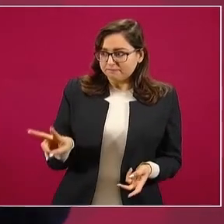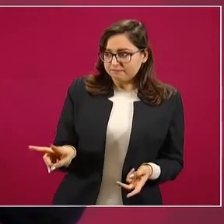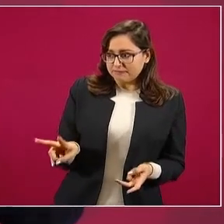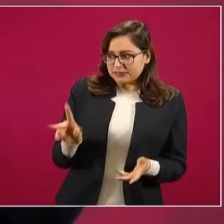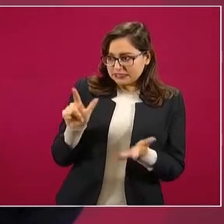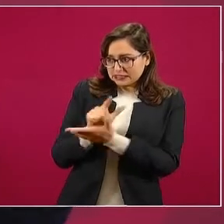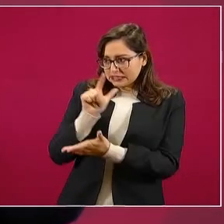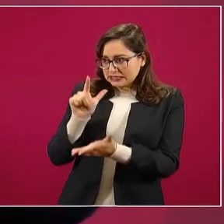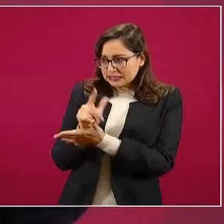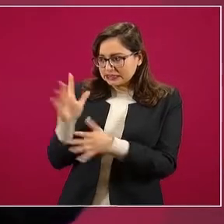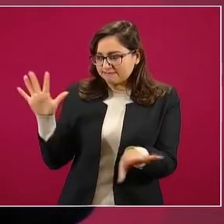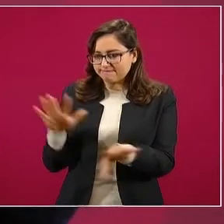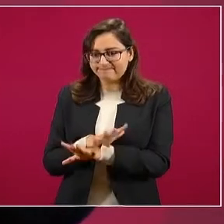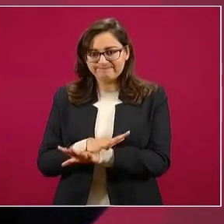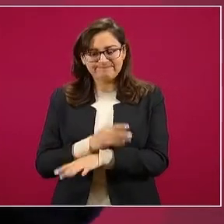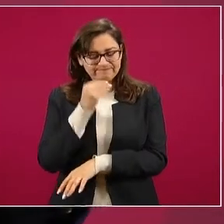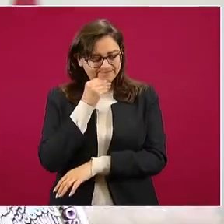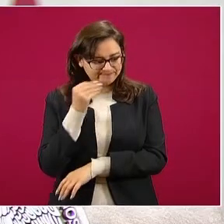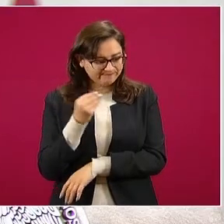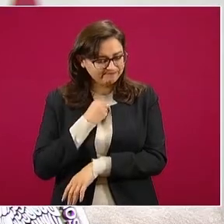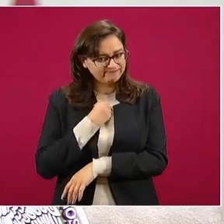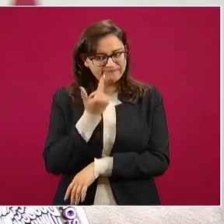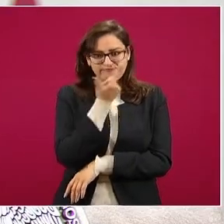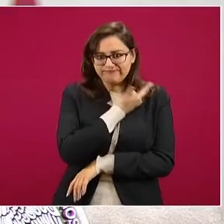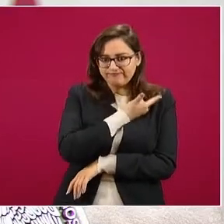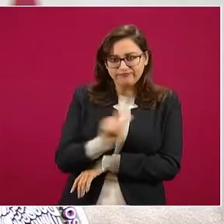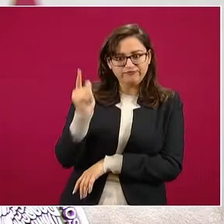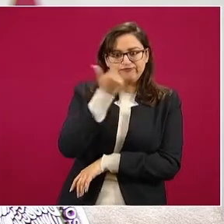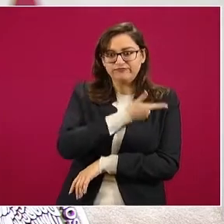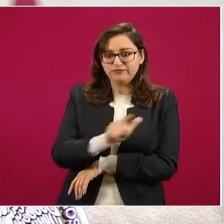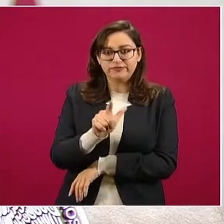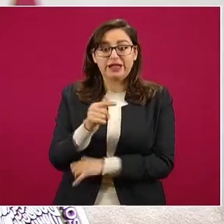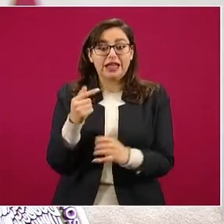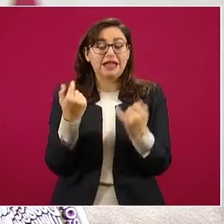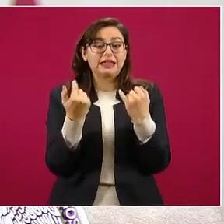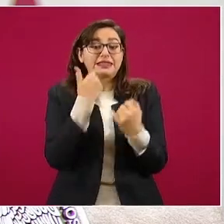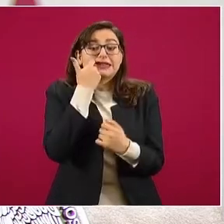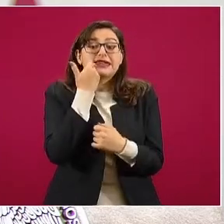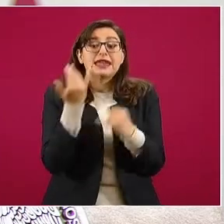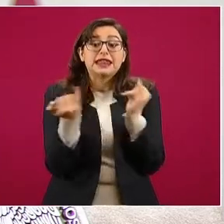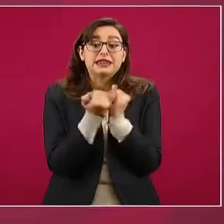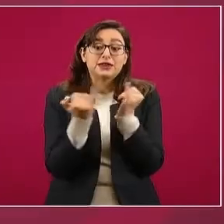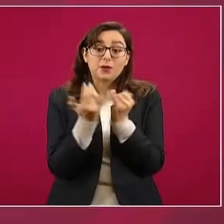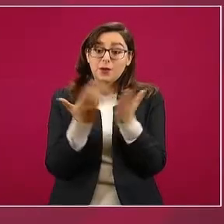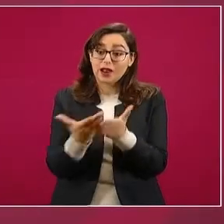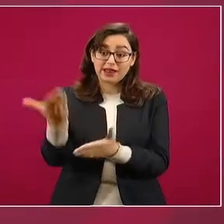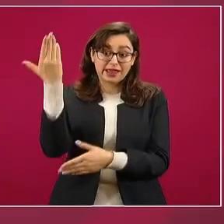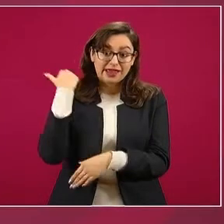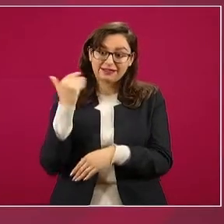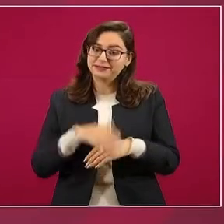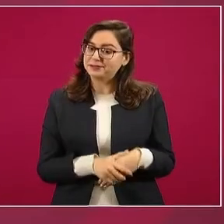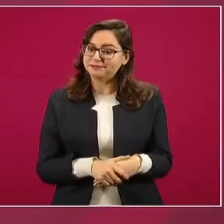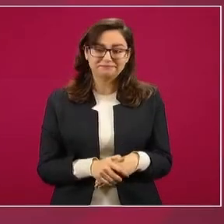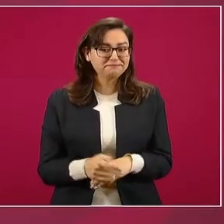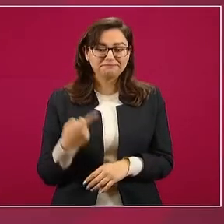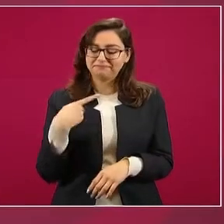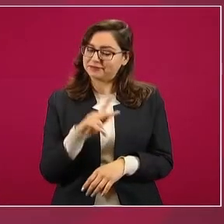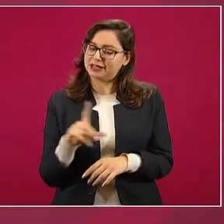cambio, ninguna reforma, ellos quisieran que se mantuviera lo mismo. Pero hemos hecho muchos cambios